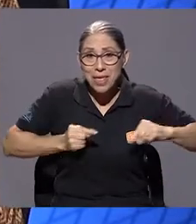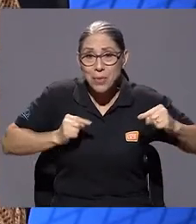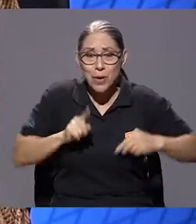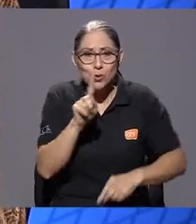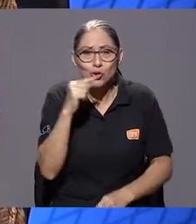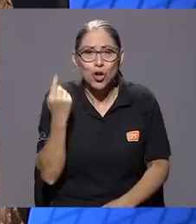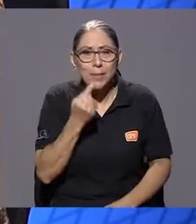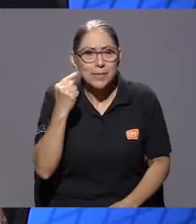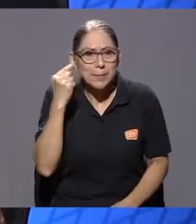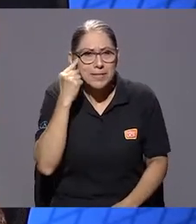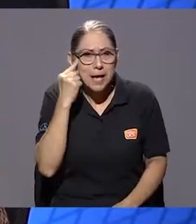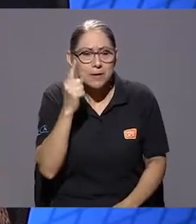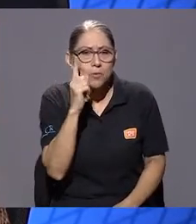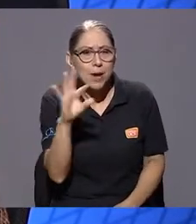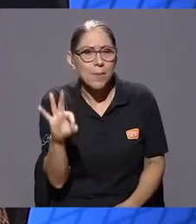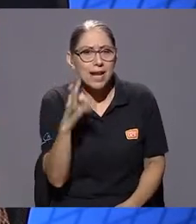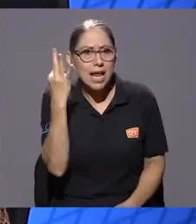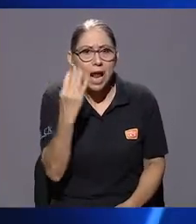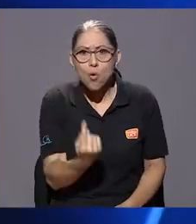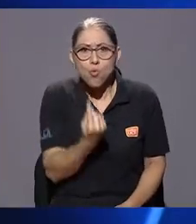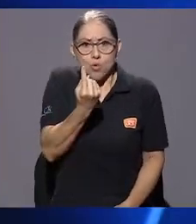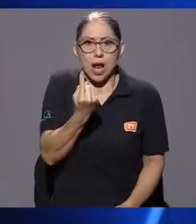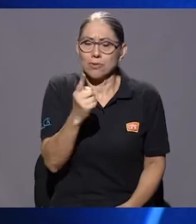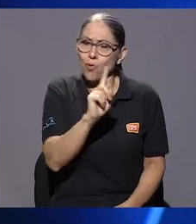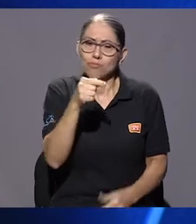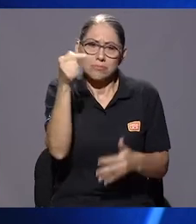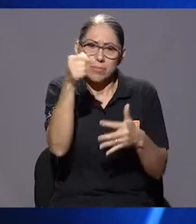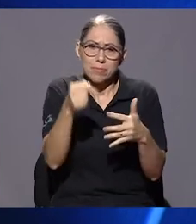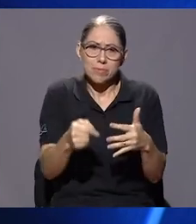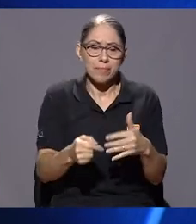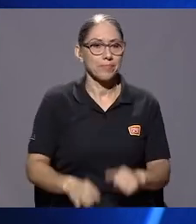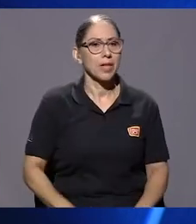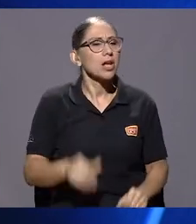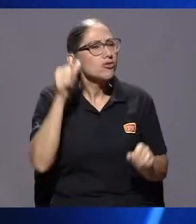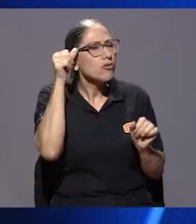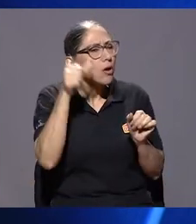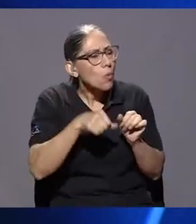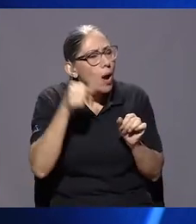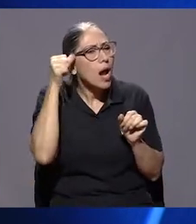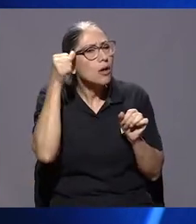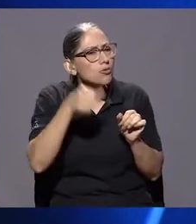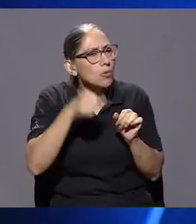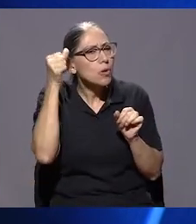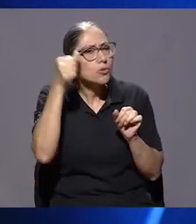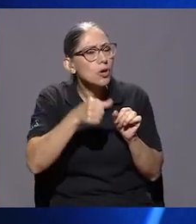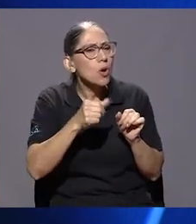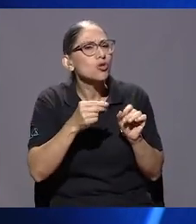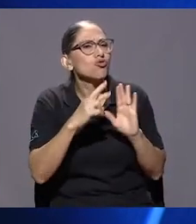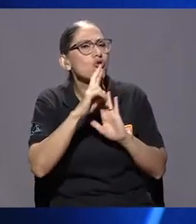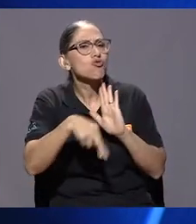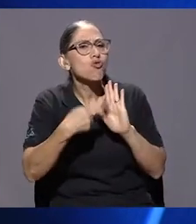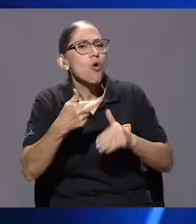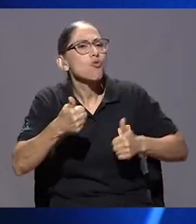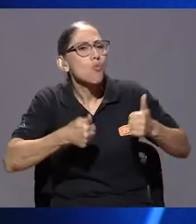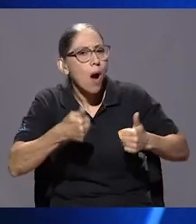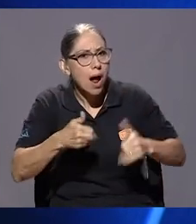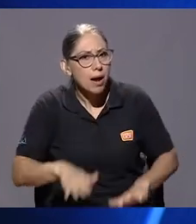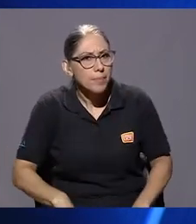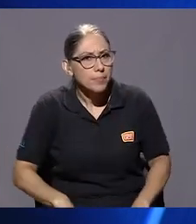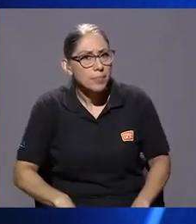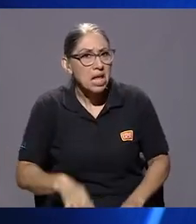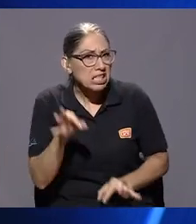una manera, porque va a depender de un montón de factores. ¿Qué papel juegan los recuerdos? Es importante en ciertas fechas,